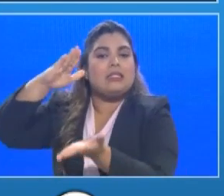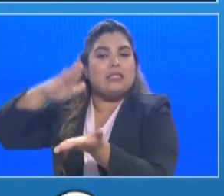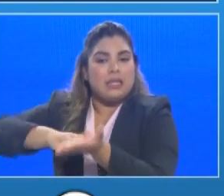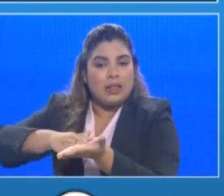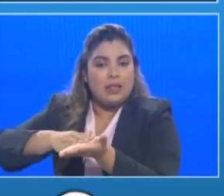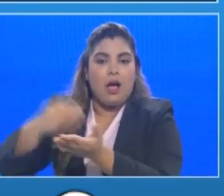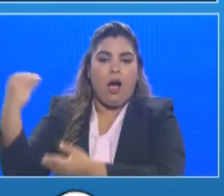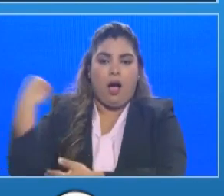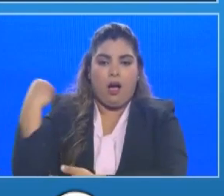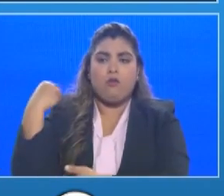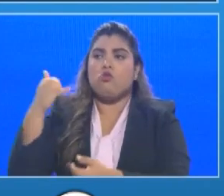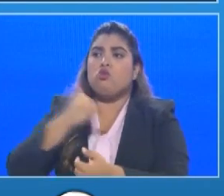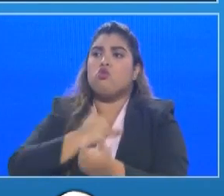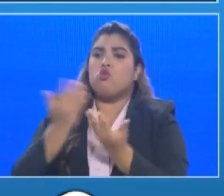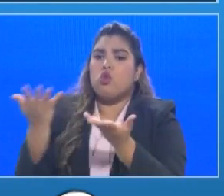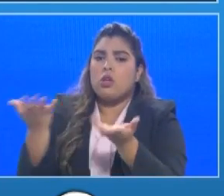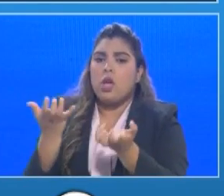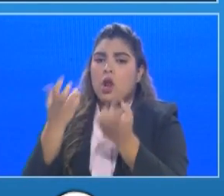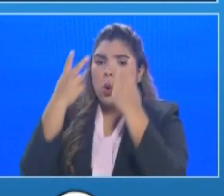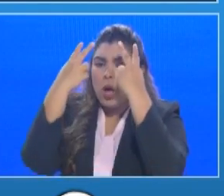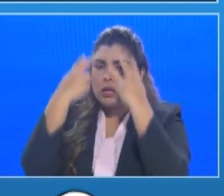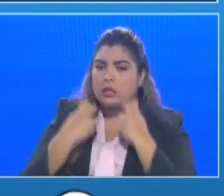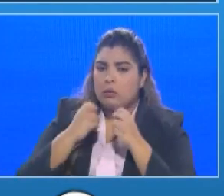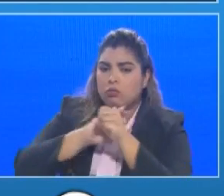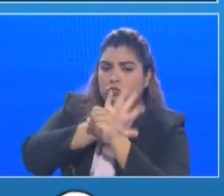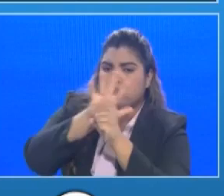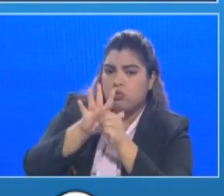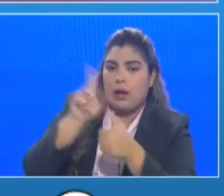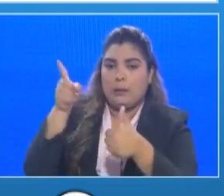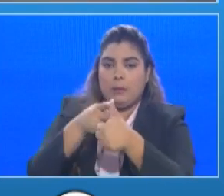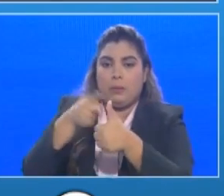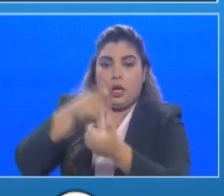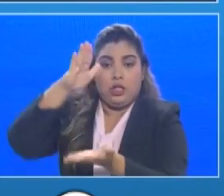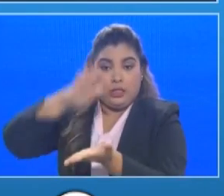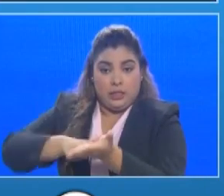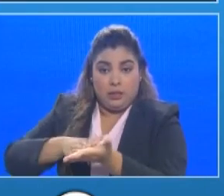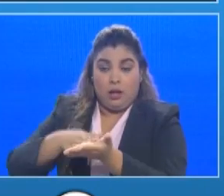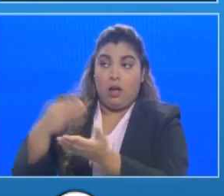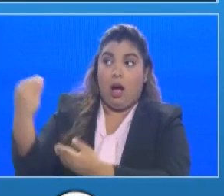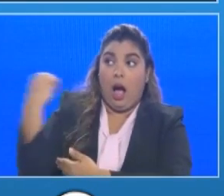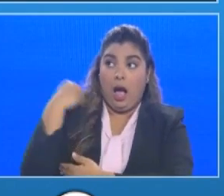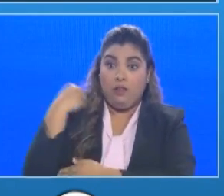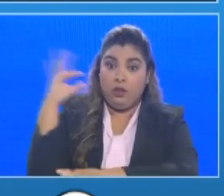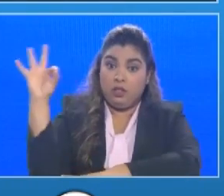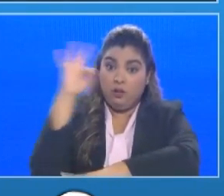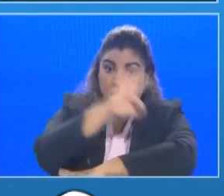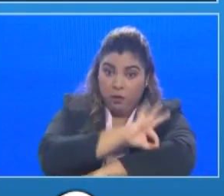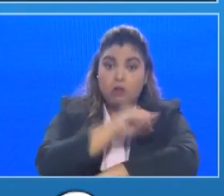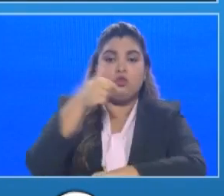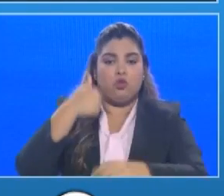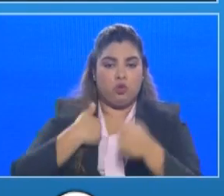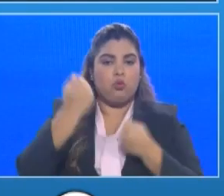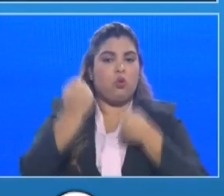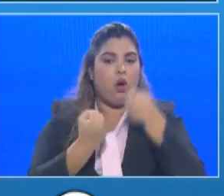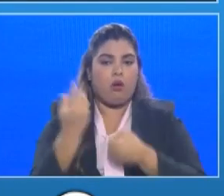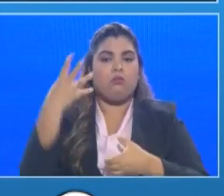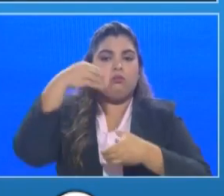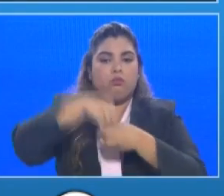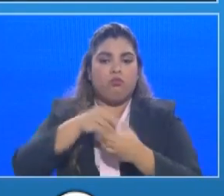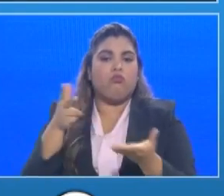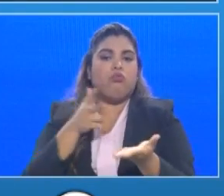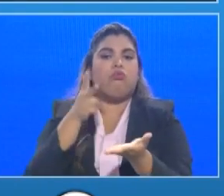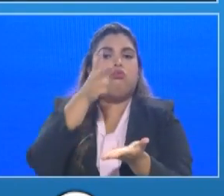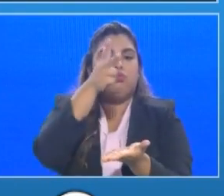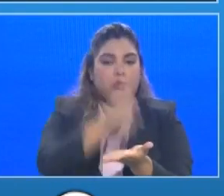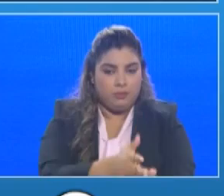acudir y definitivamente ellos tienen una serie de preguntas o screening en función de las respuestas que se tengan se categoriza